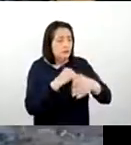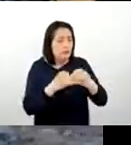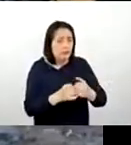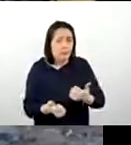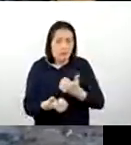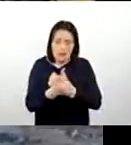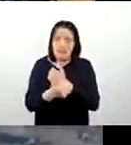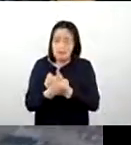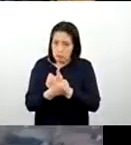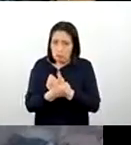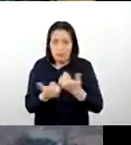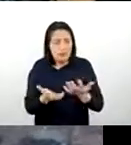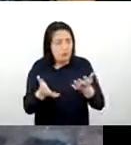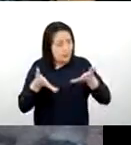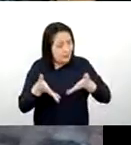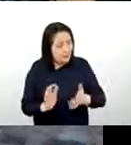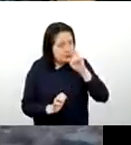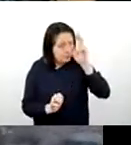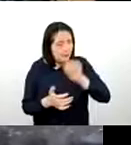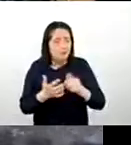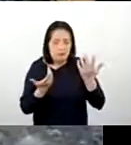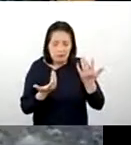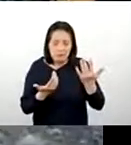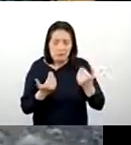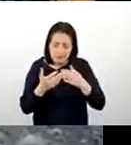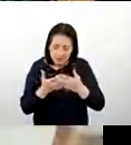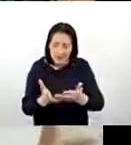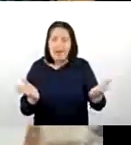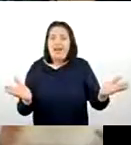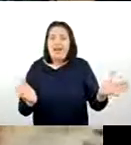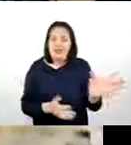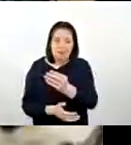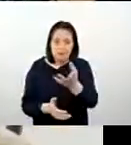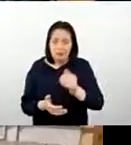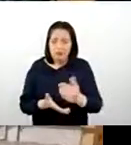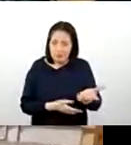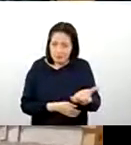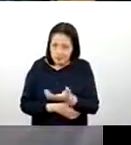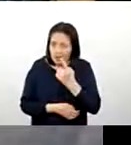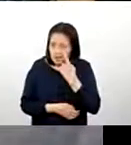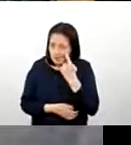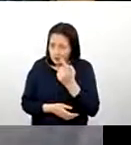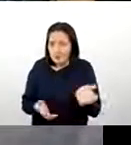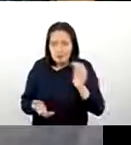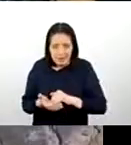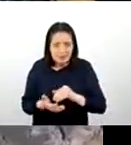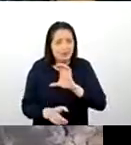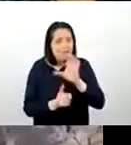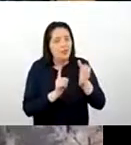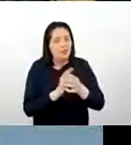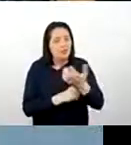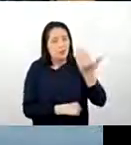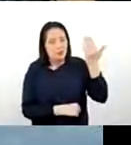donde nace el Perú los espera con los brazos abiertos y los invita a conocer un poco más de nuestra cultura milenaria